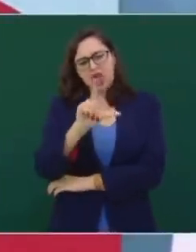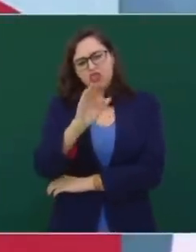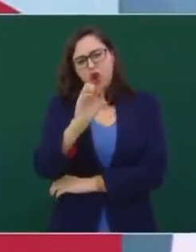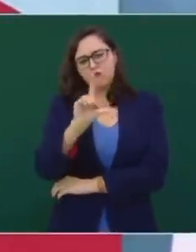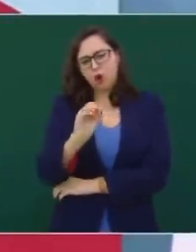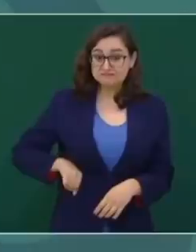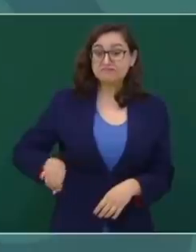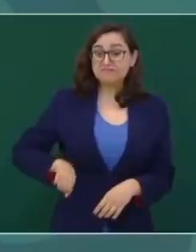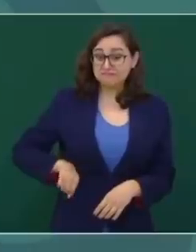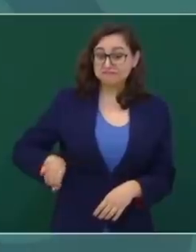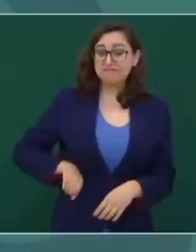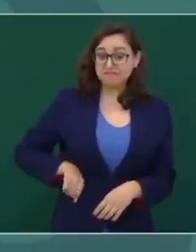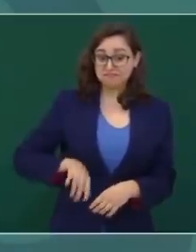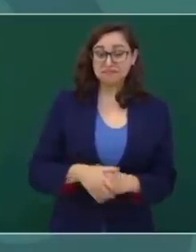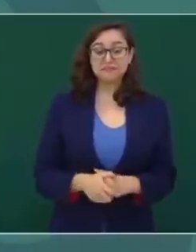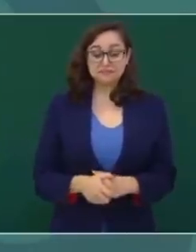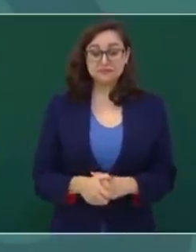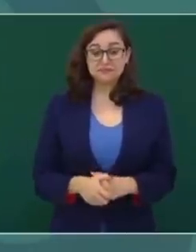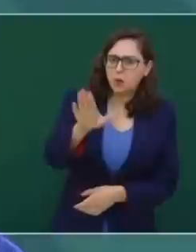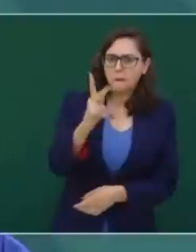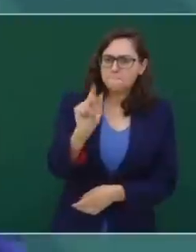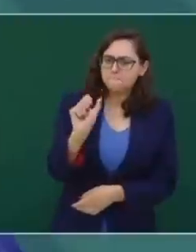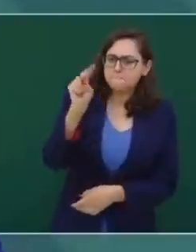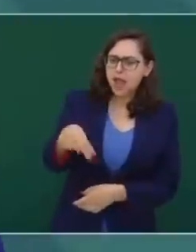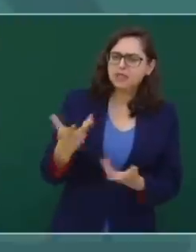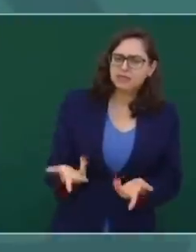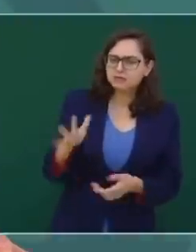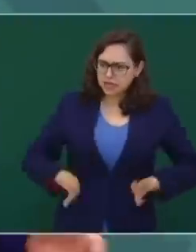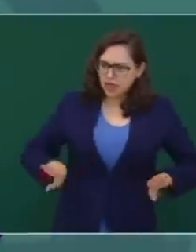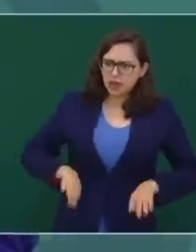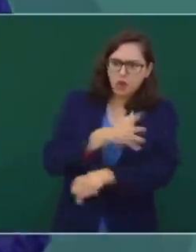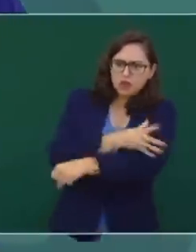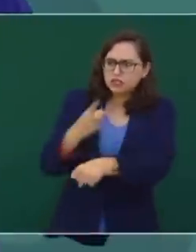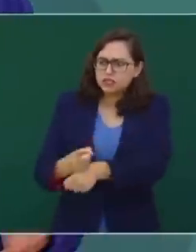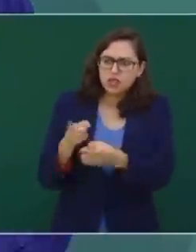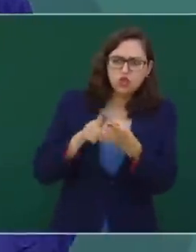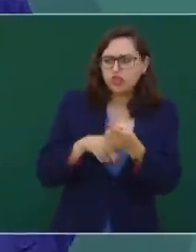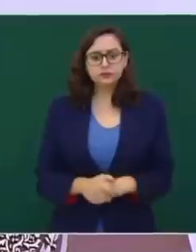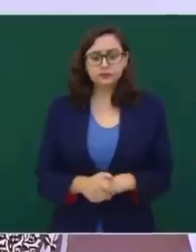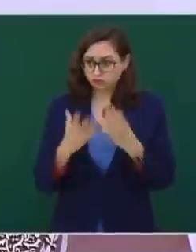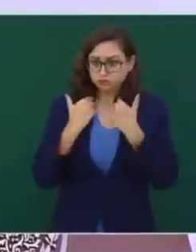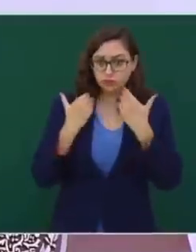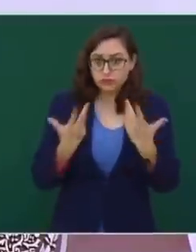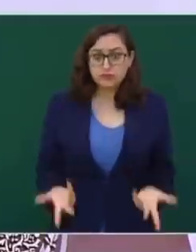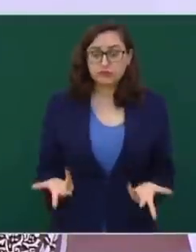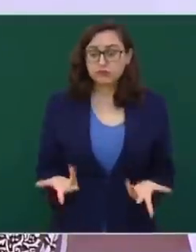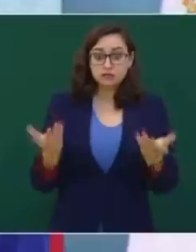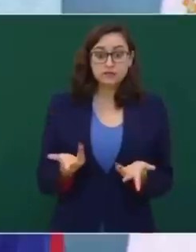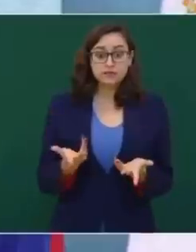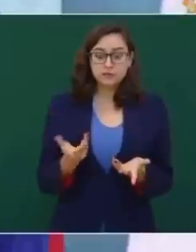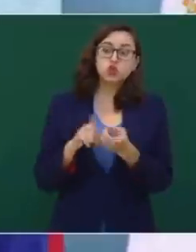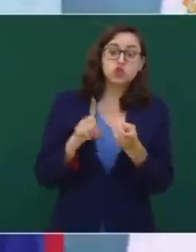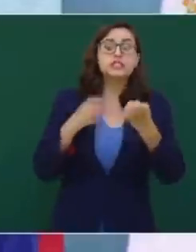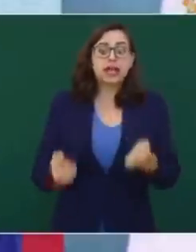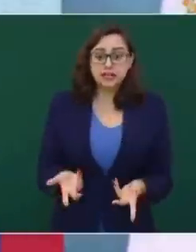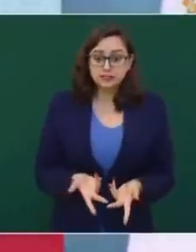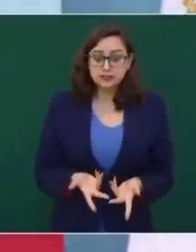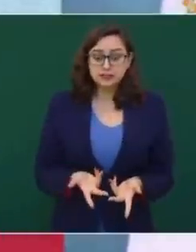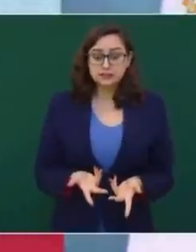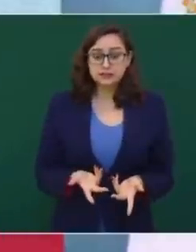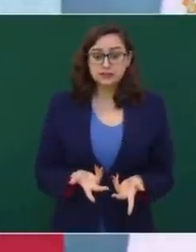nacionalizó la industria eléctrica, incluso legisladores del PAN. ¿Dónde está la honestidad? ¿La integridad? ¿Dónde está la democracia? No,